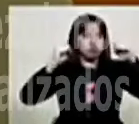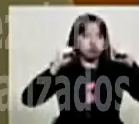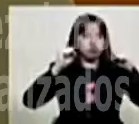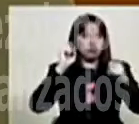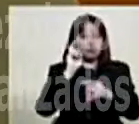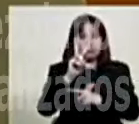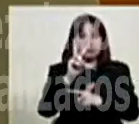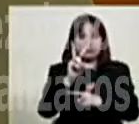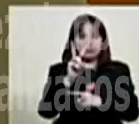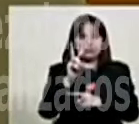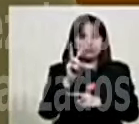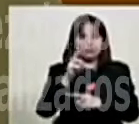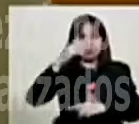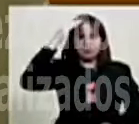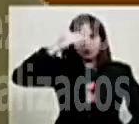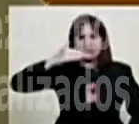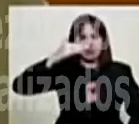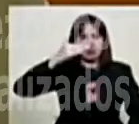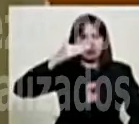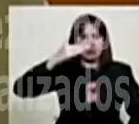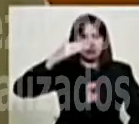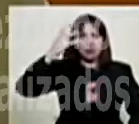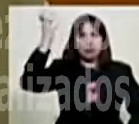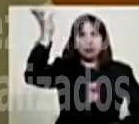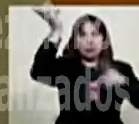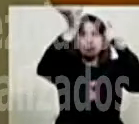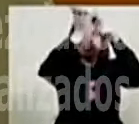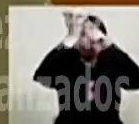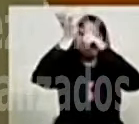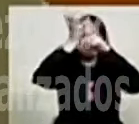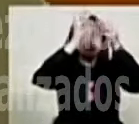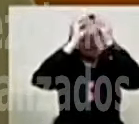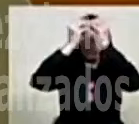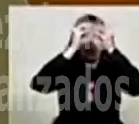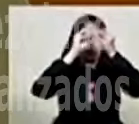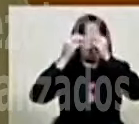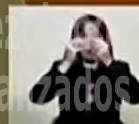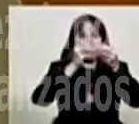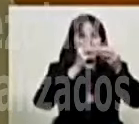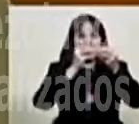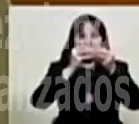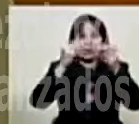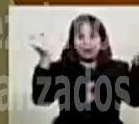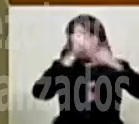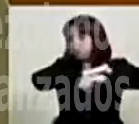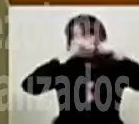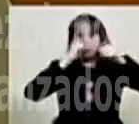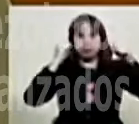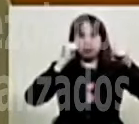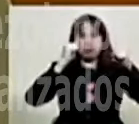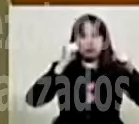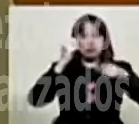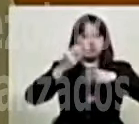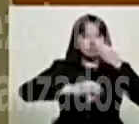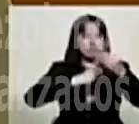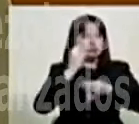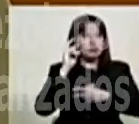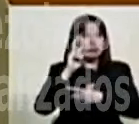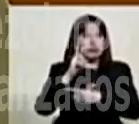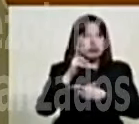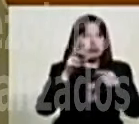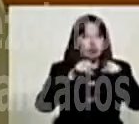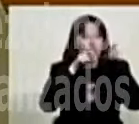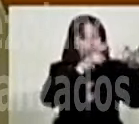impactos del plomo con que habían aliñado para que funcionara a manera de